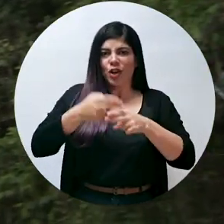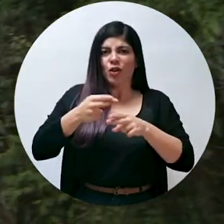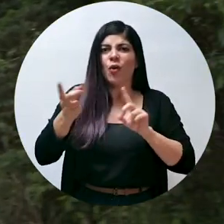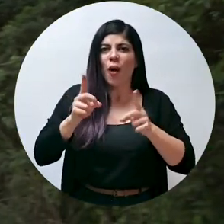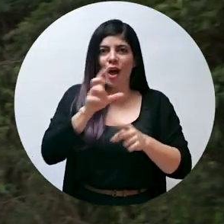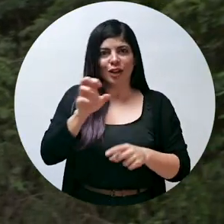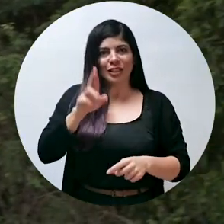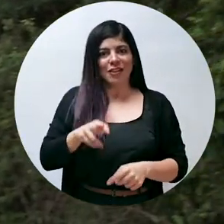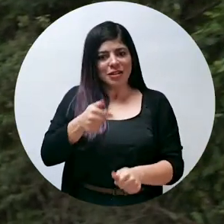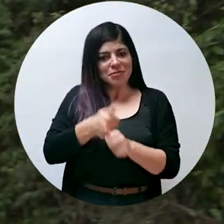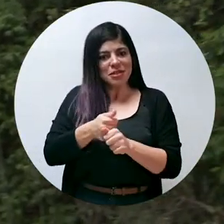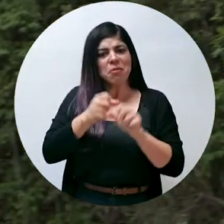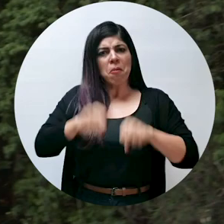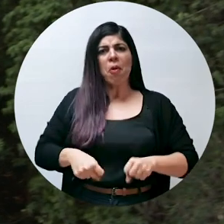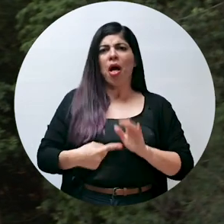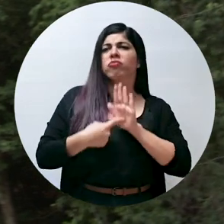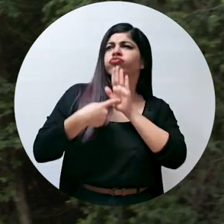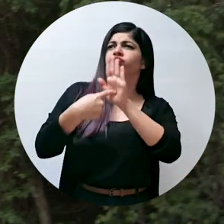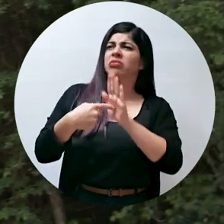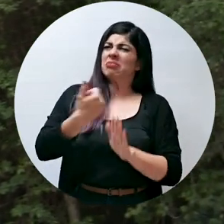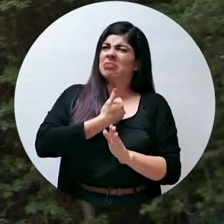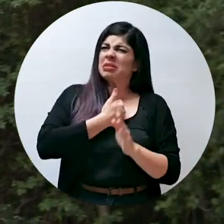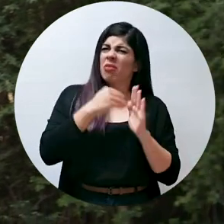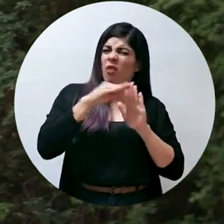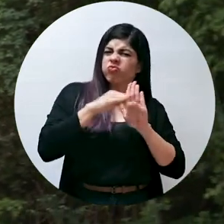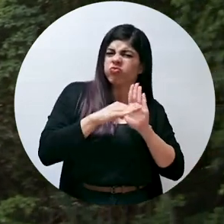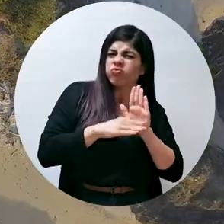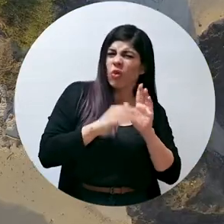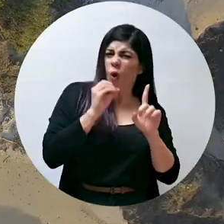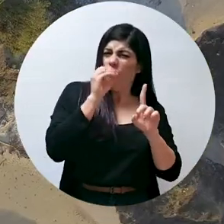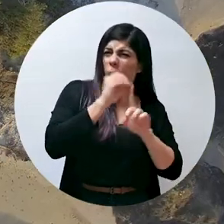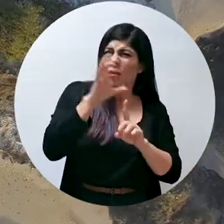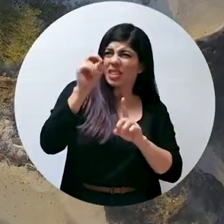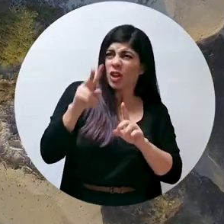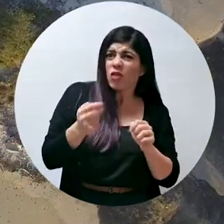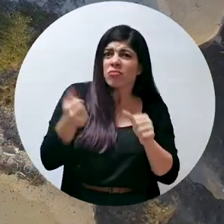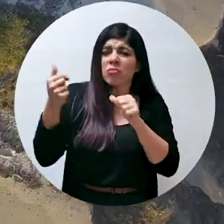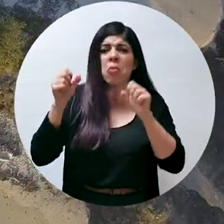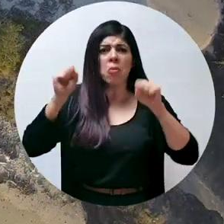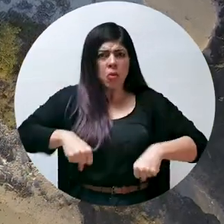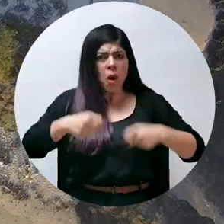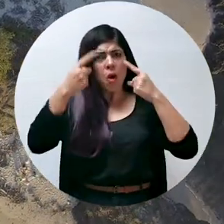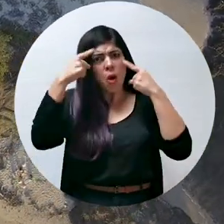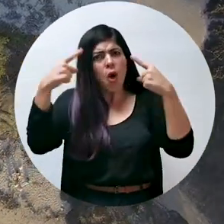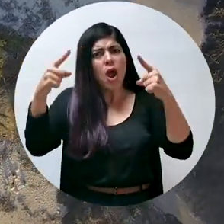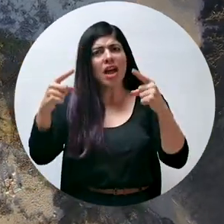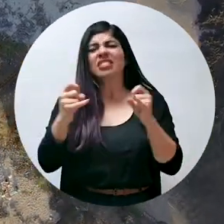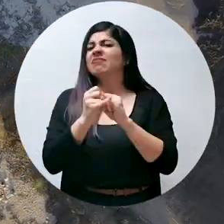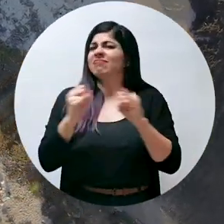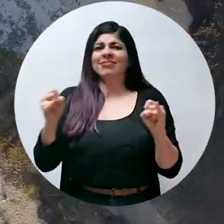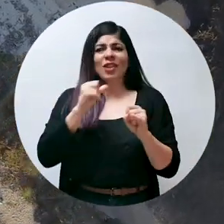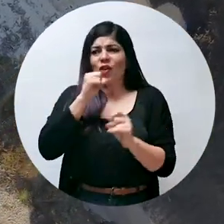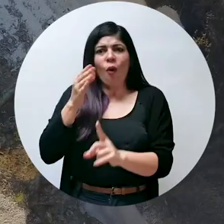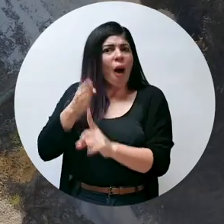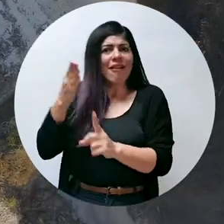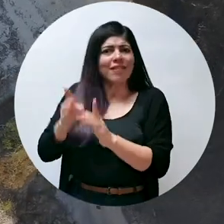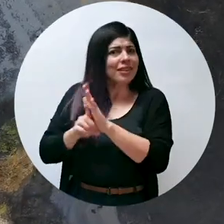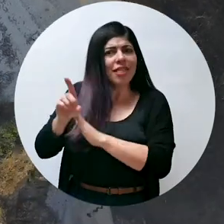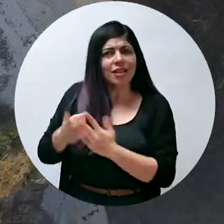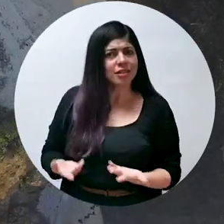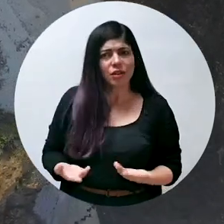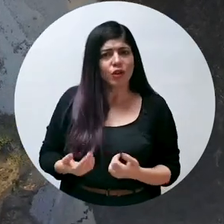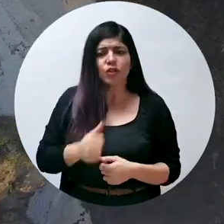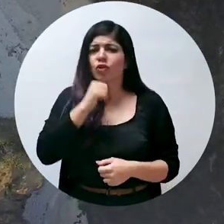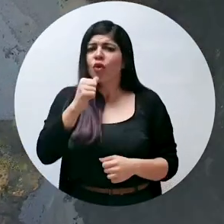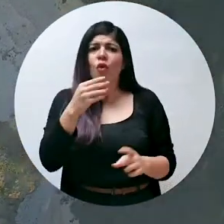que los objetivos ambiciosos de descarbonización son alcanzables, sin perjudicar el desarrollo, sin